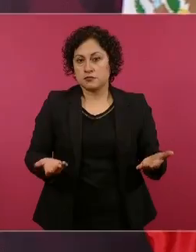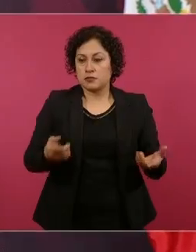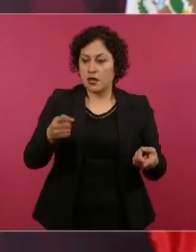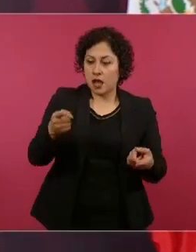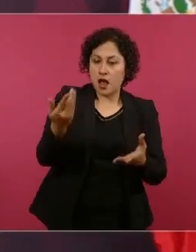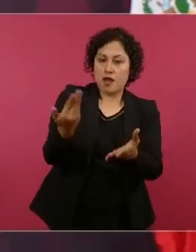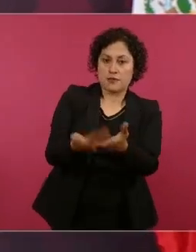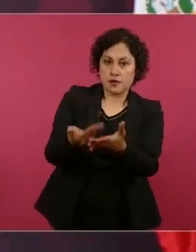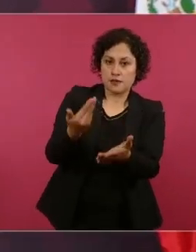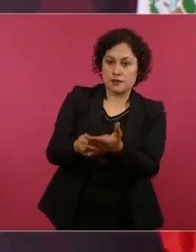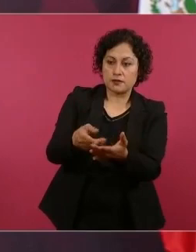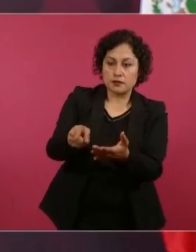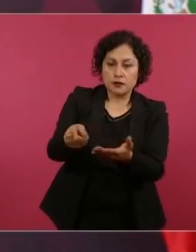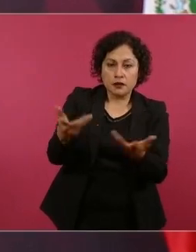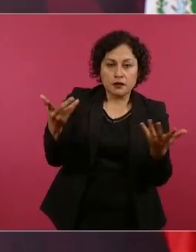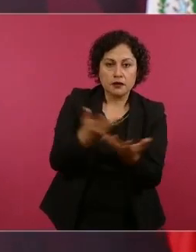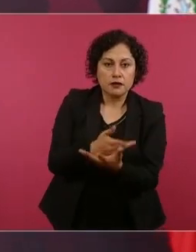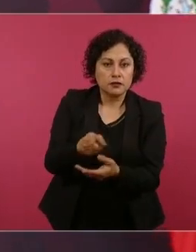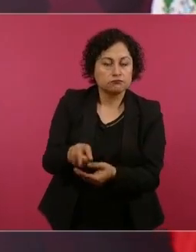no fue así.